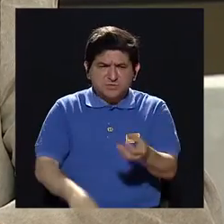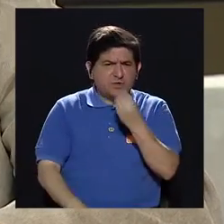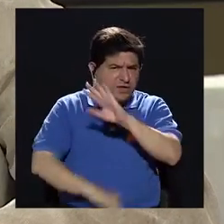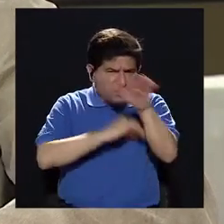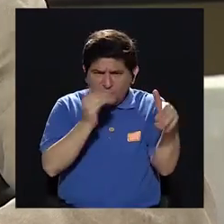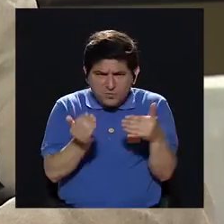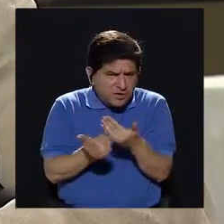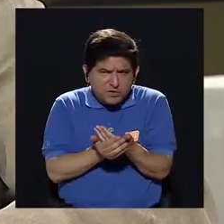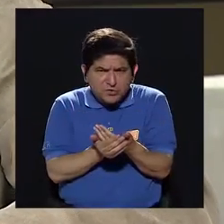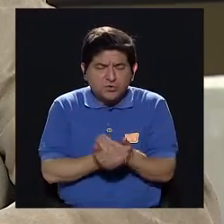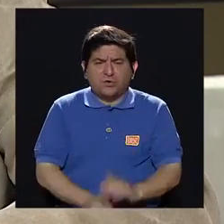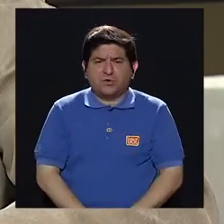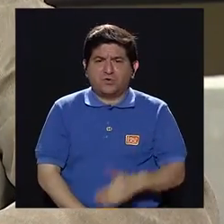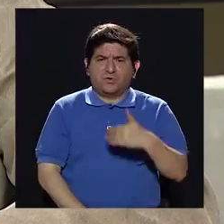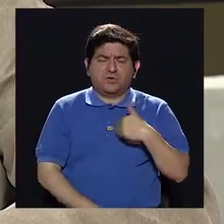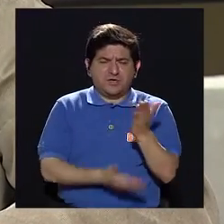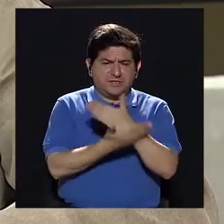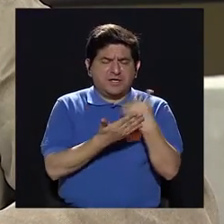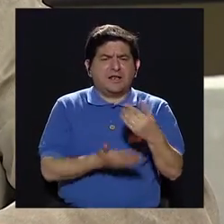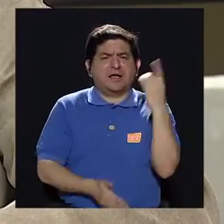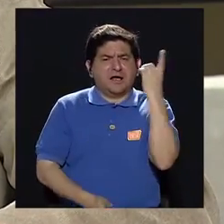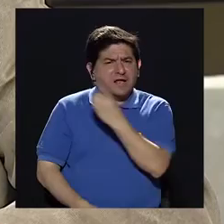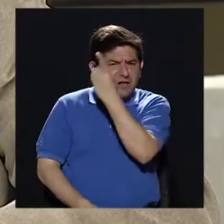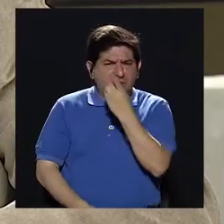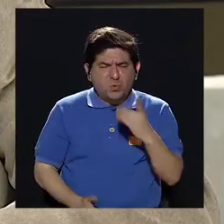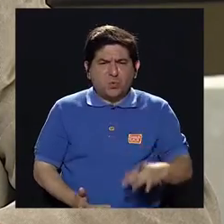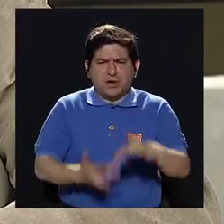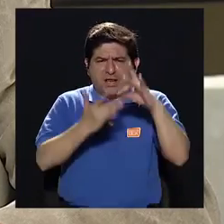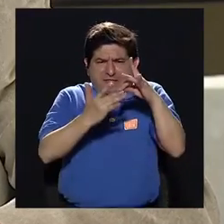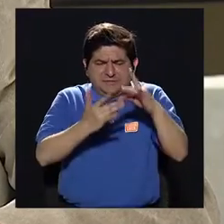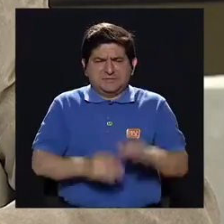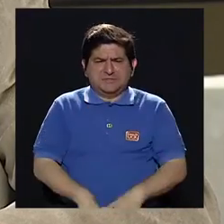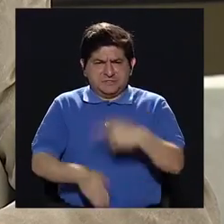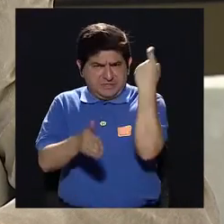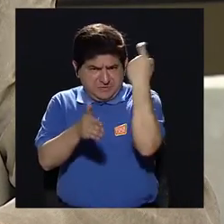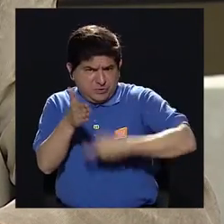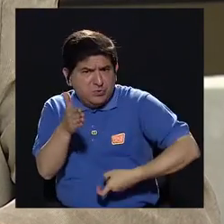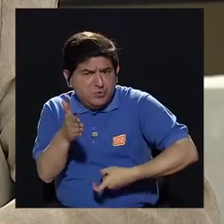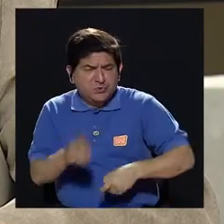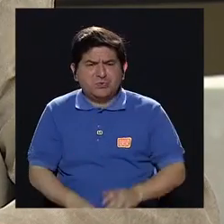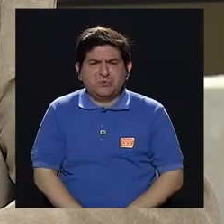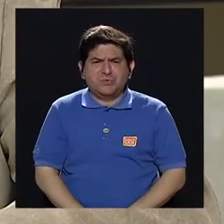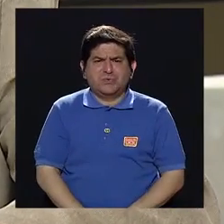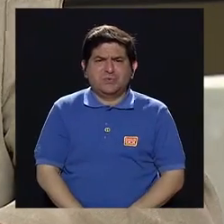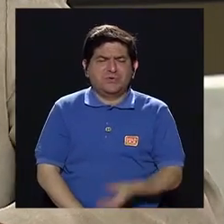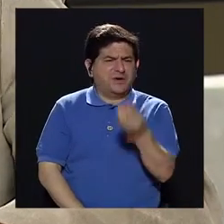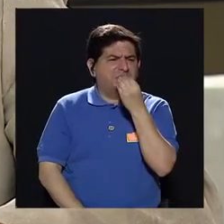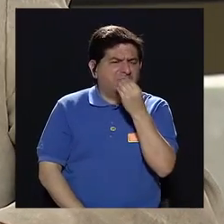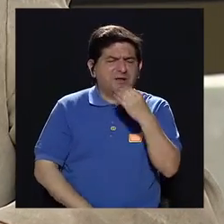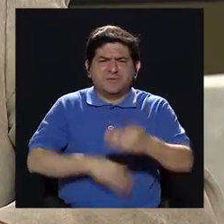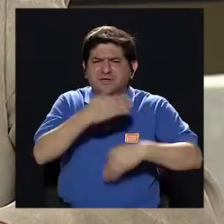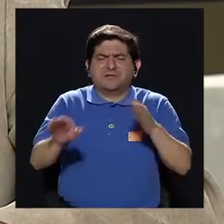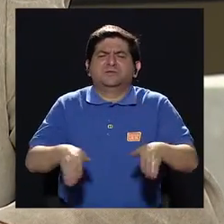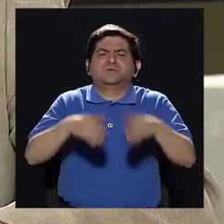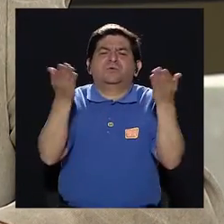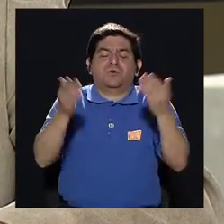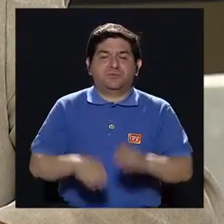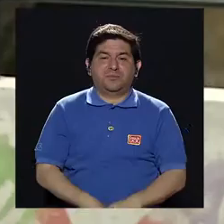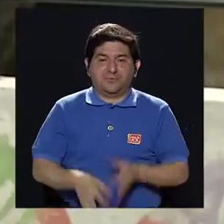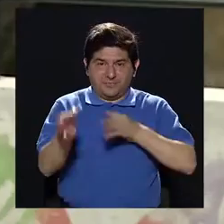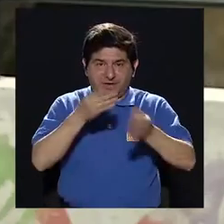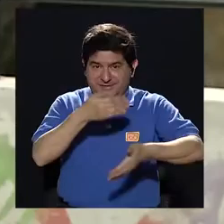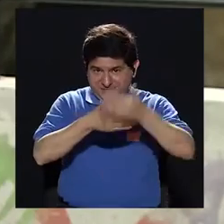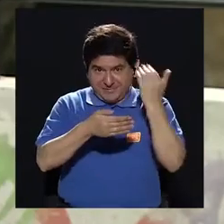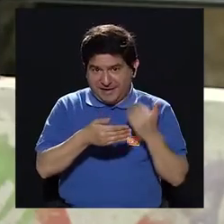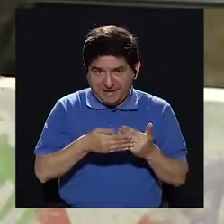comer de todo? ¿Tienen alguna dieta muy especial, muy rigurosa? ¿Cómo es el asunto de la alimentación? Sí, bueno,